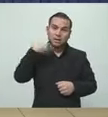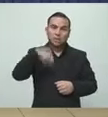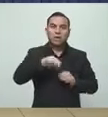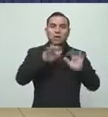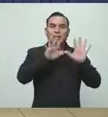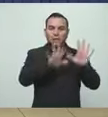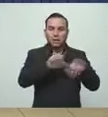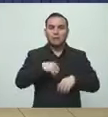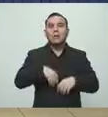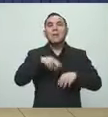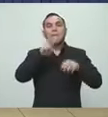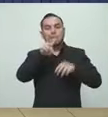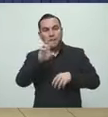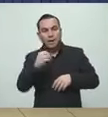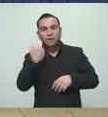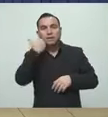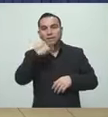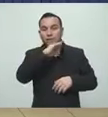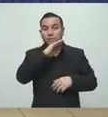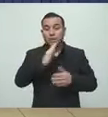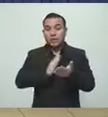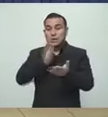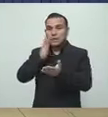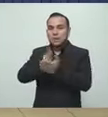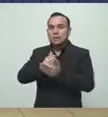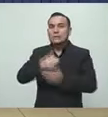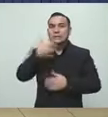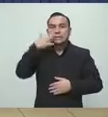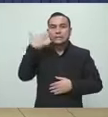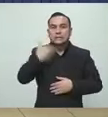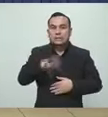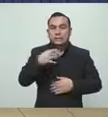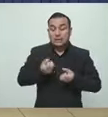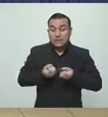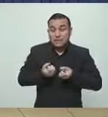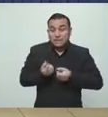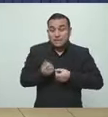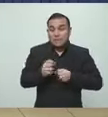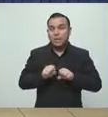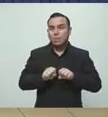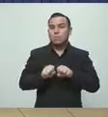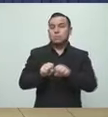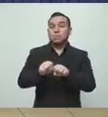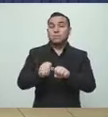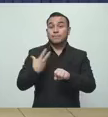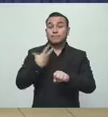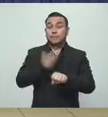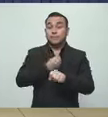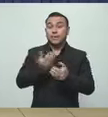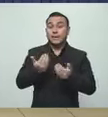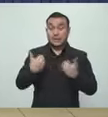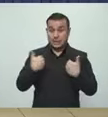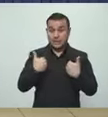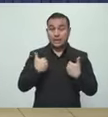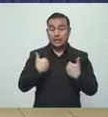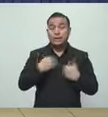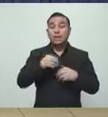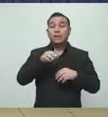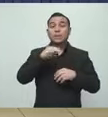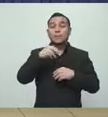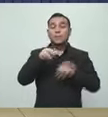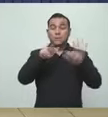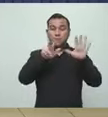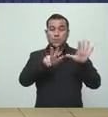veinte pacientes, que todos ya han estado crítico o delicado. Nosotros contamos con ocho camas de cuidados intensivos,